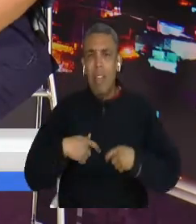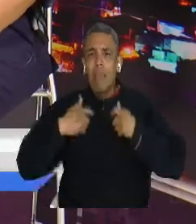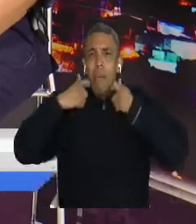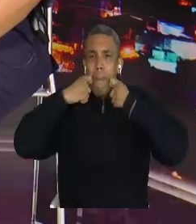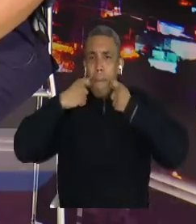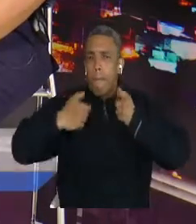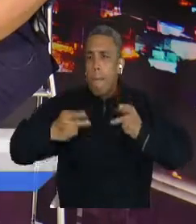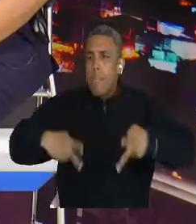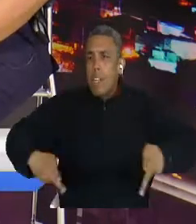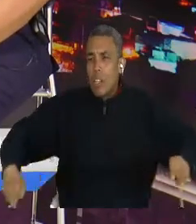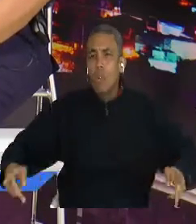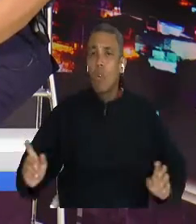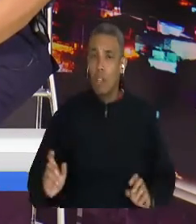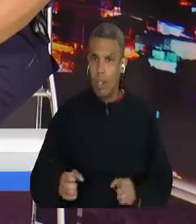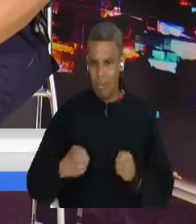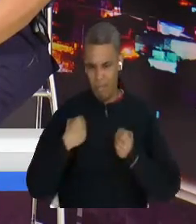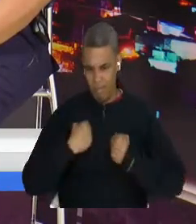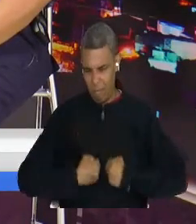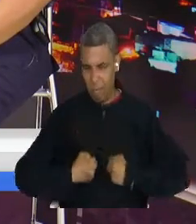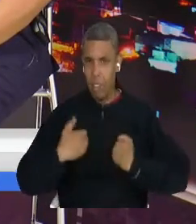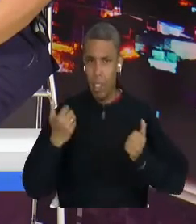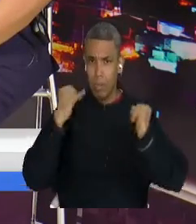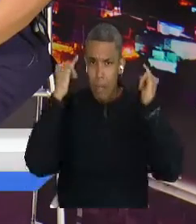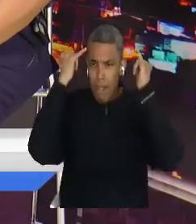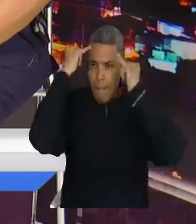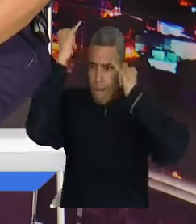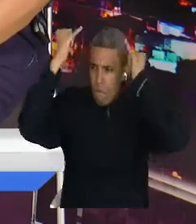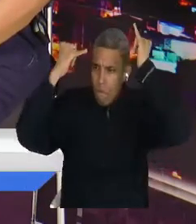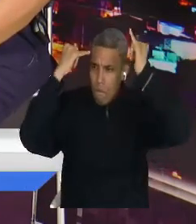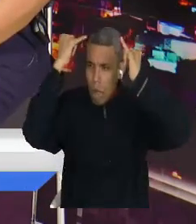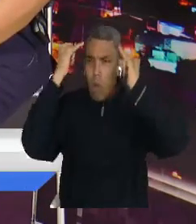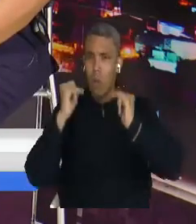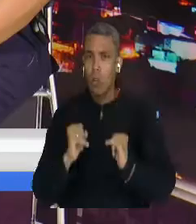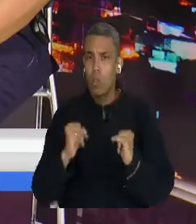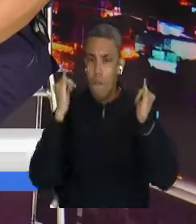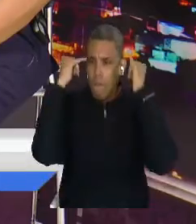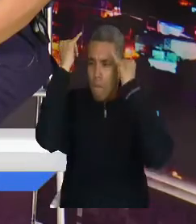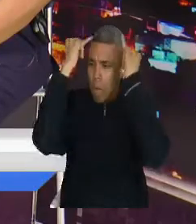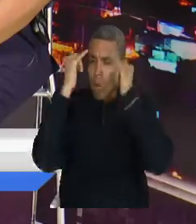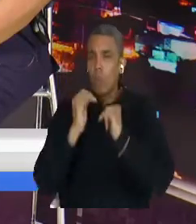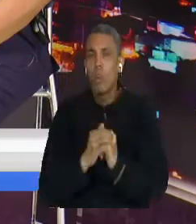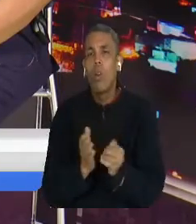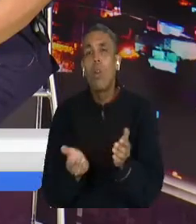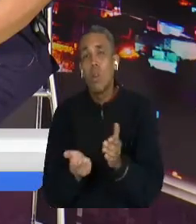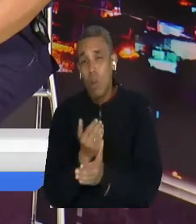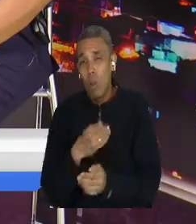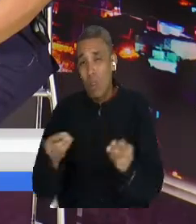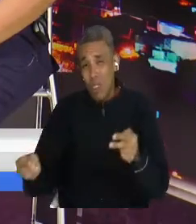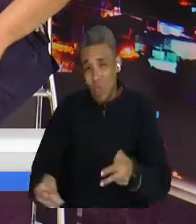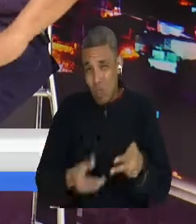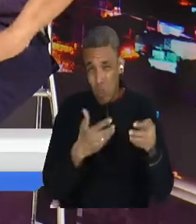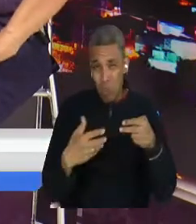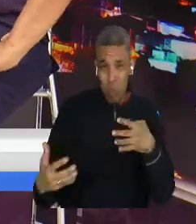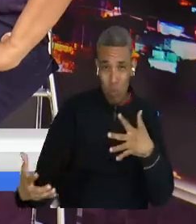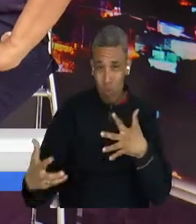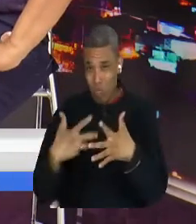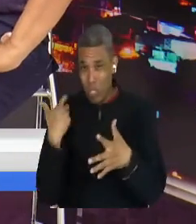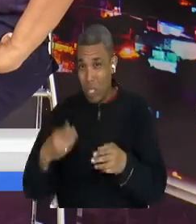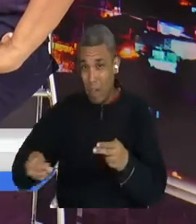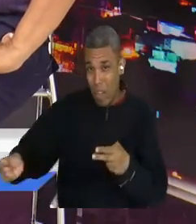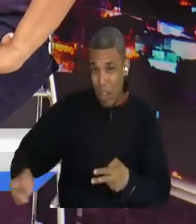innovadora, una educación mucho más creativa, que incorpore un nuevo sistema educativo, donde no solamente el aula de clase